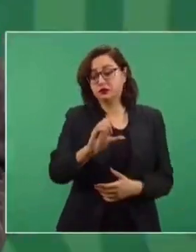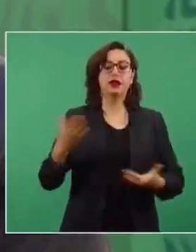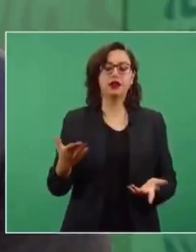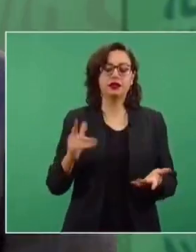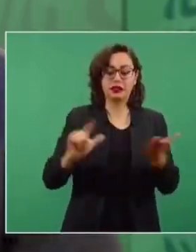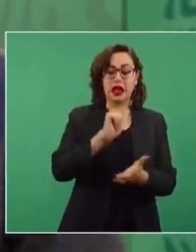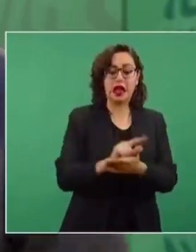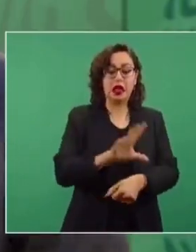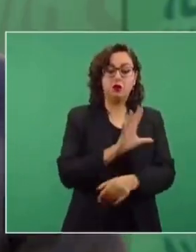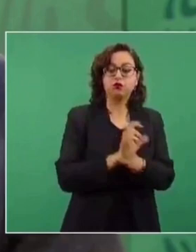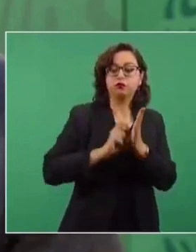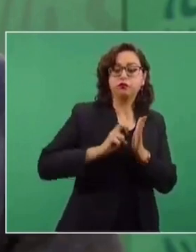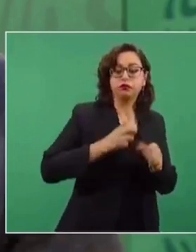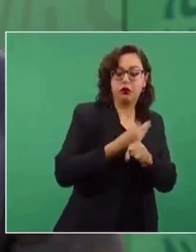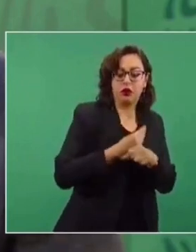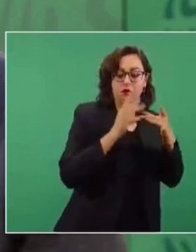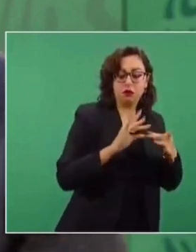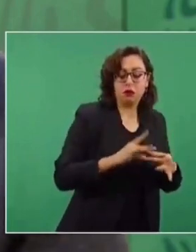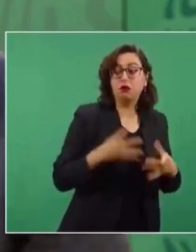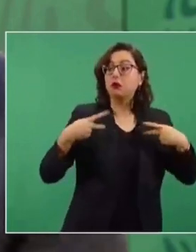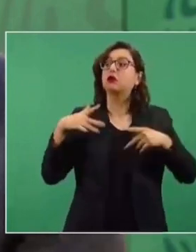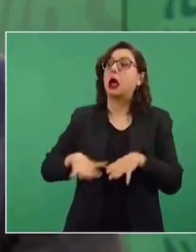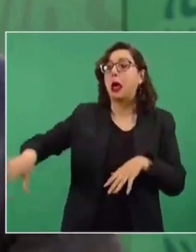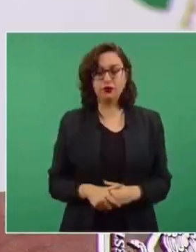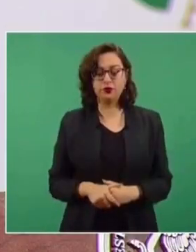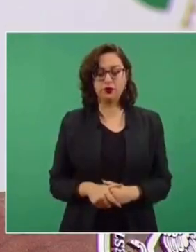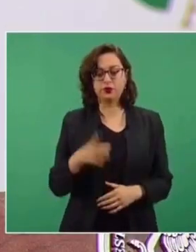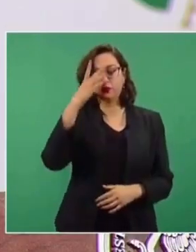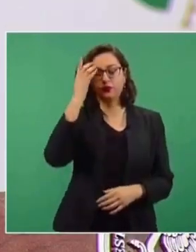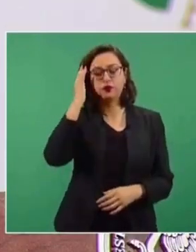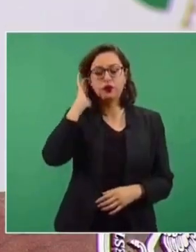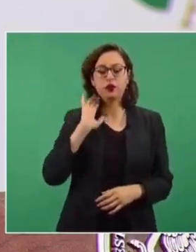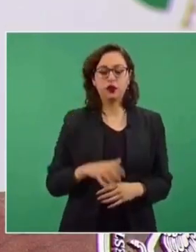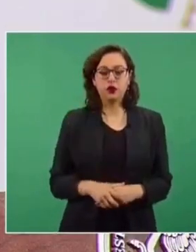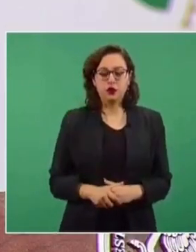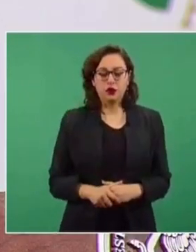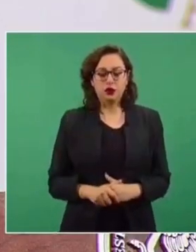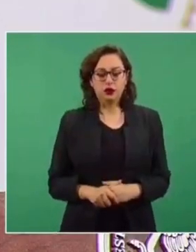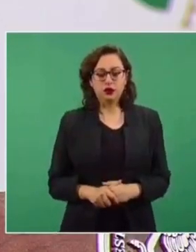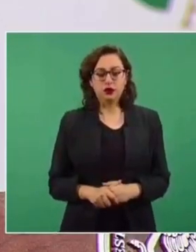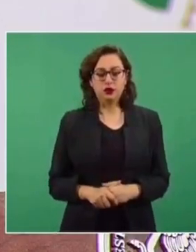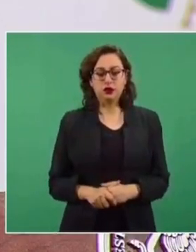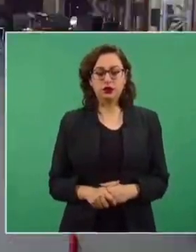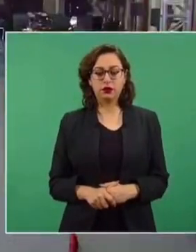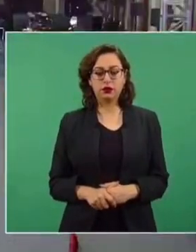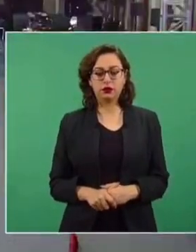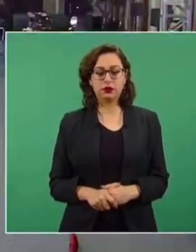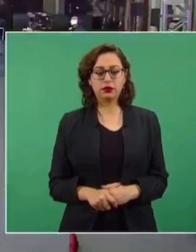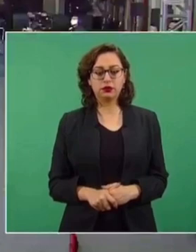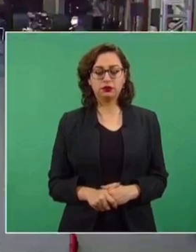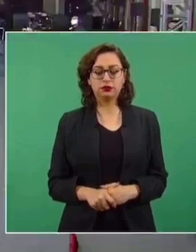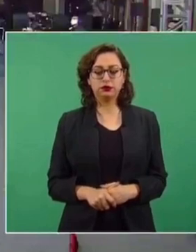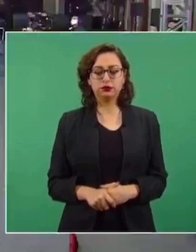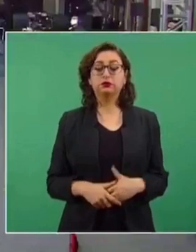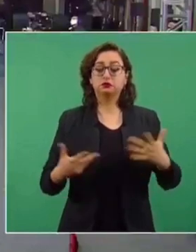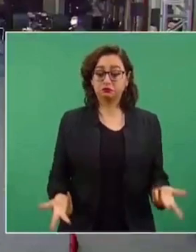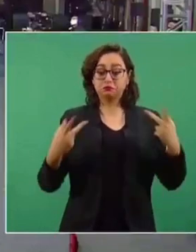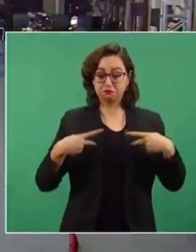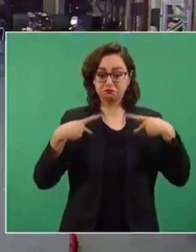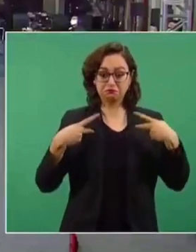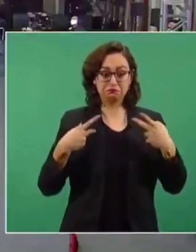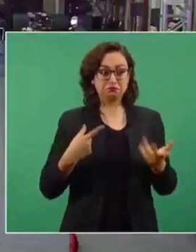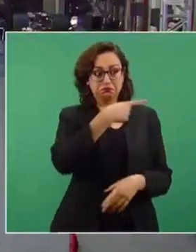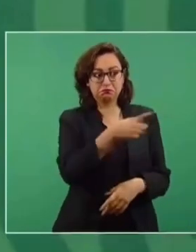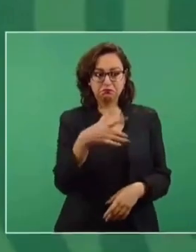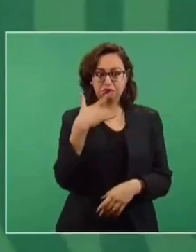van a decidir. Nunca explicaron en qué consistía la reforma energética. Y lo consideran los beneficiarios de